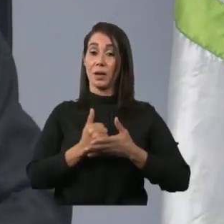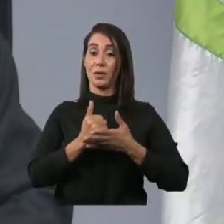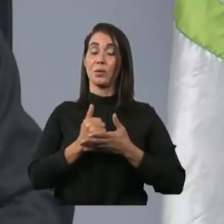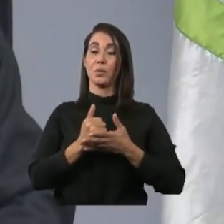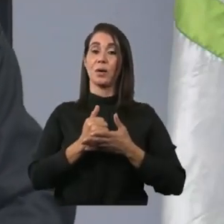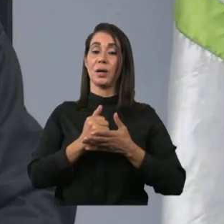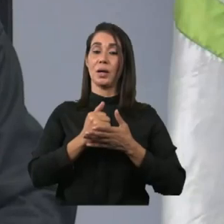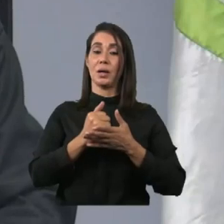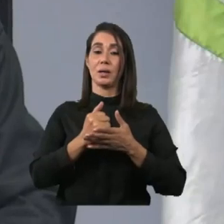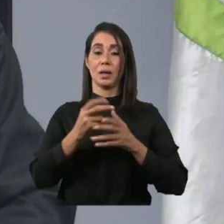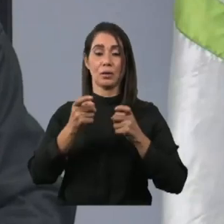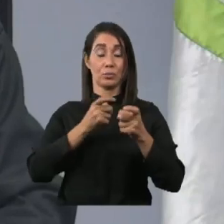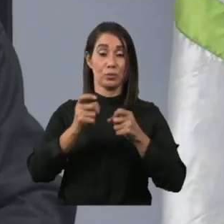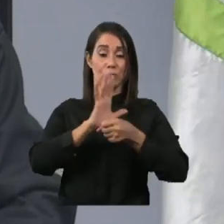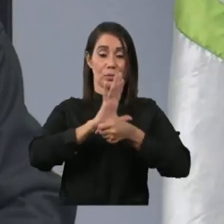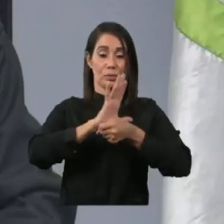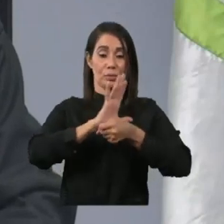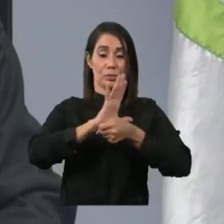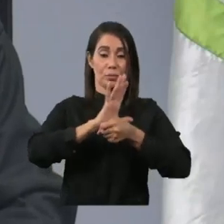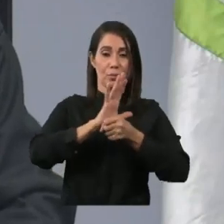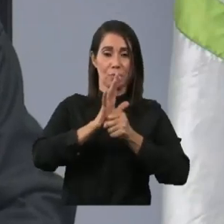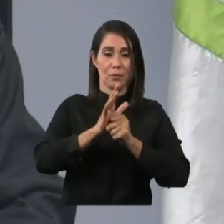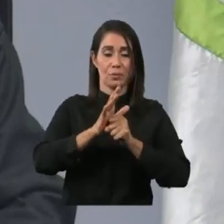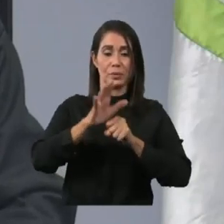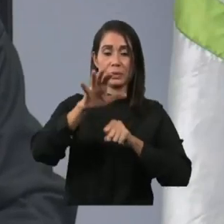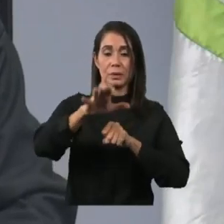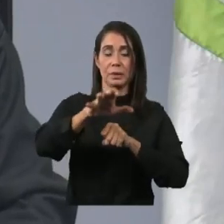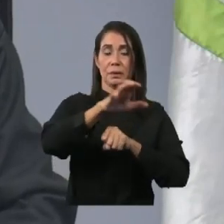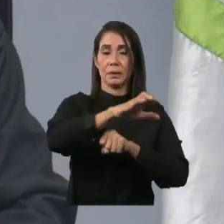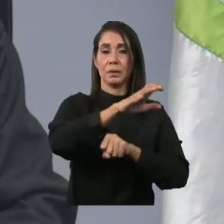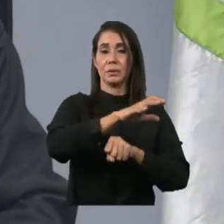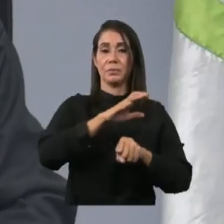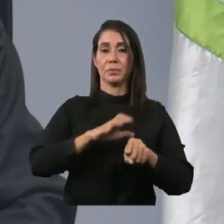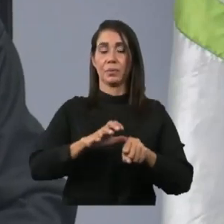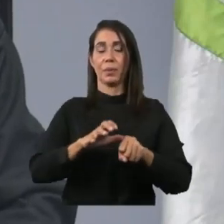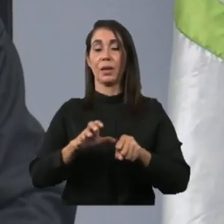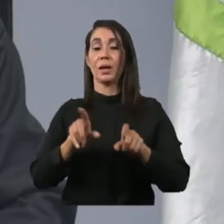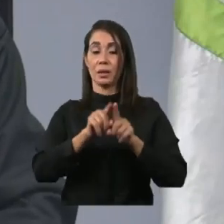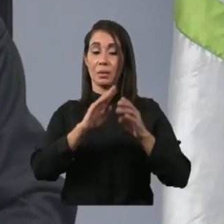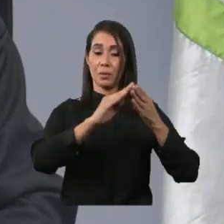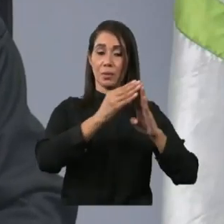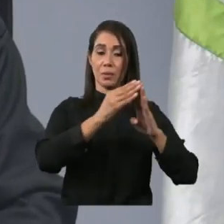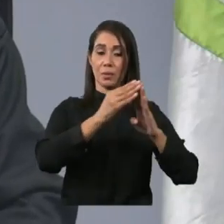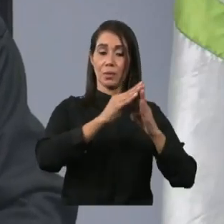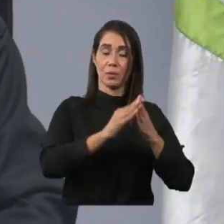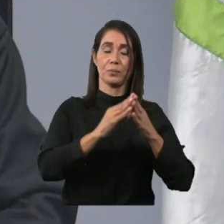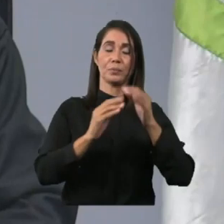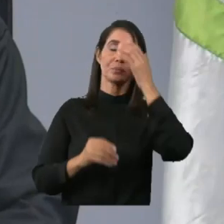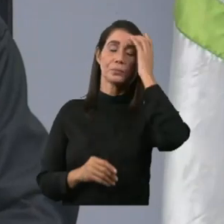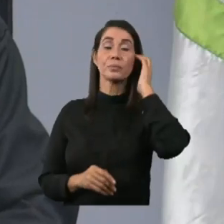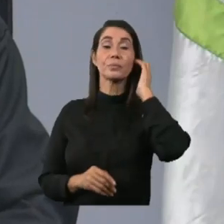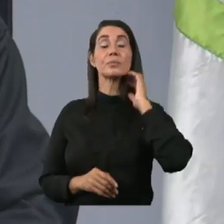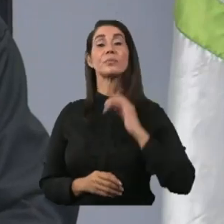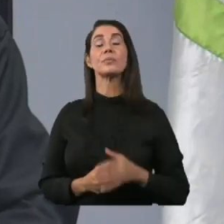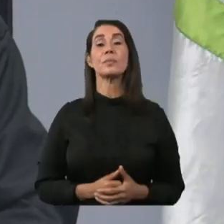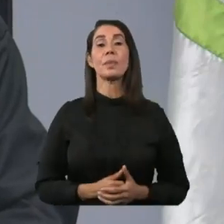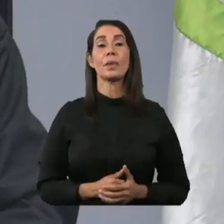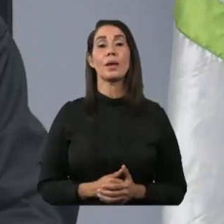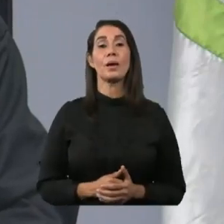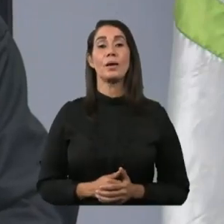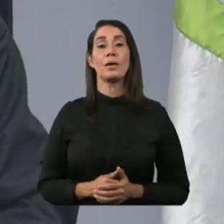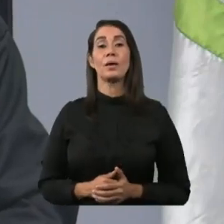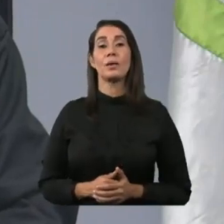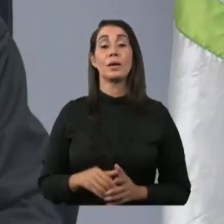epidemia a nivel nacional y también a nivel local con los privilegios a aquellas provincias